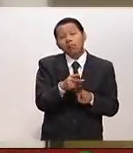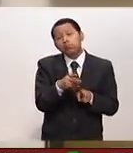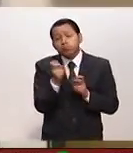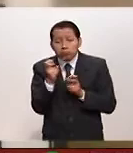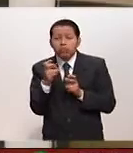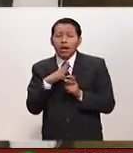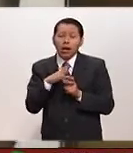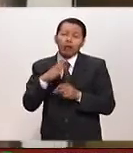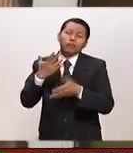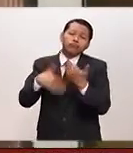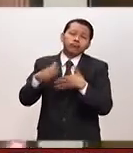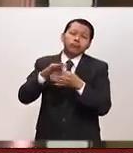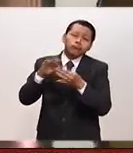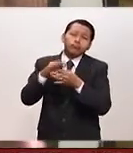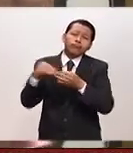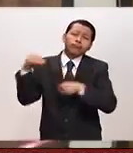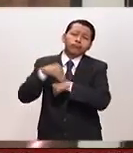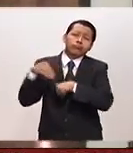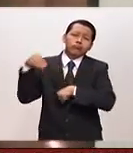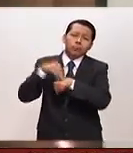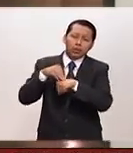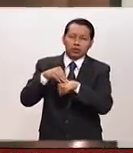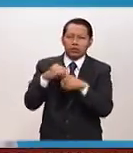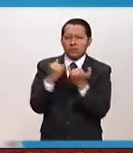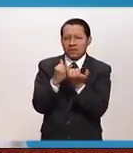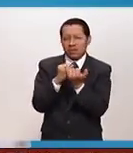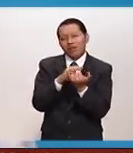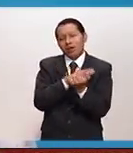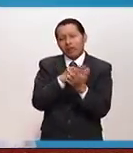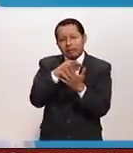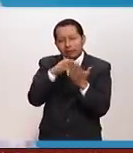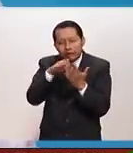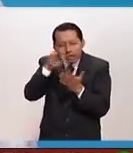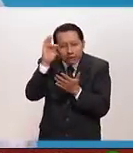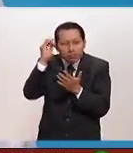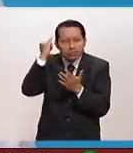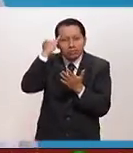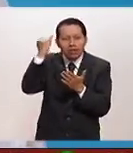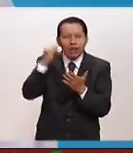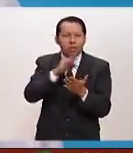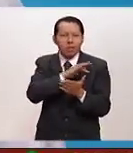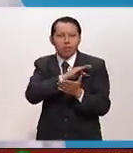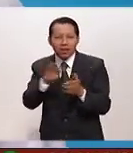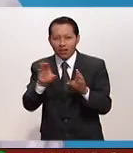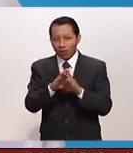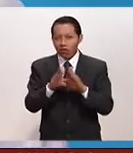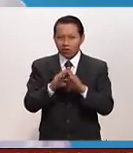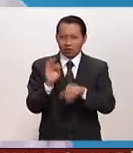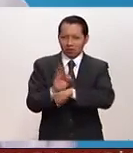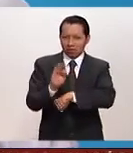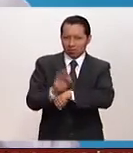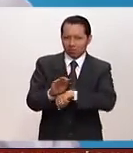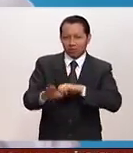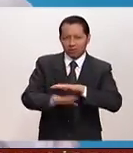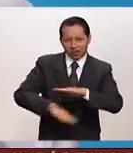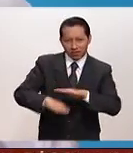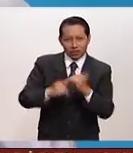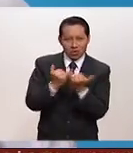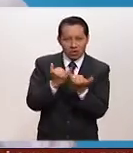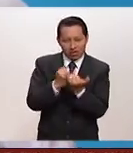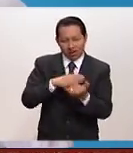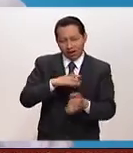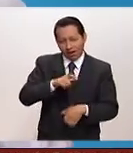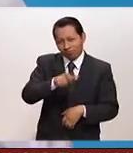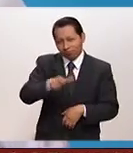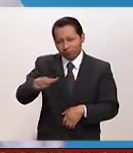y eso es una imposición, eso es una estrategia para poder robar preferencias y elementos básicos del perfil de cada